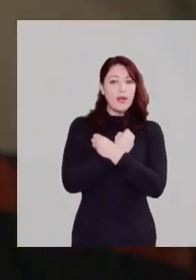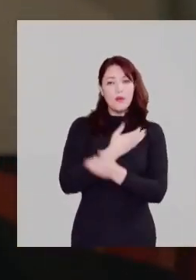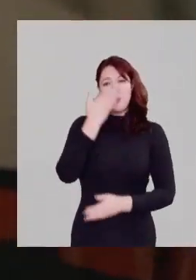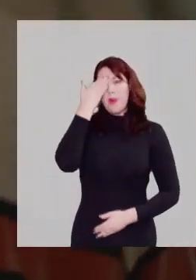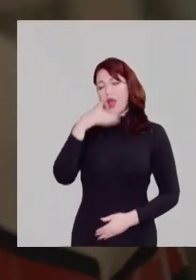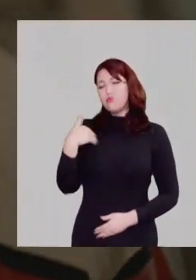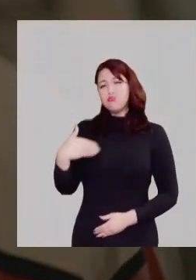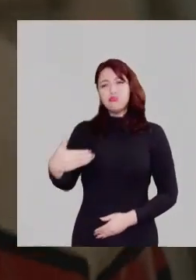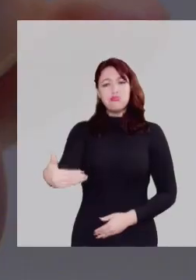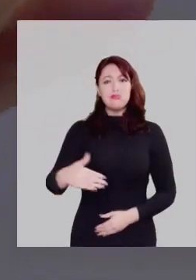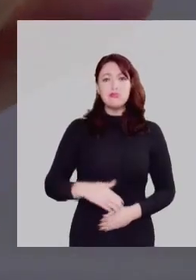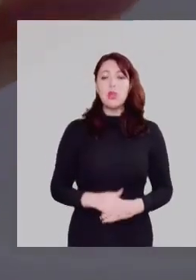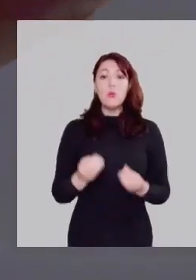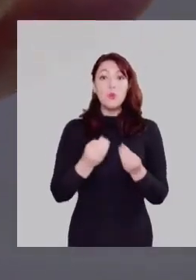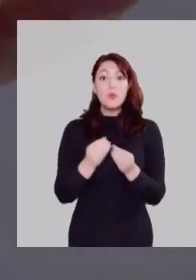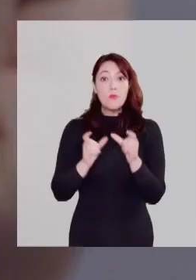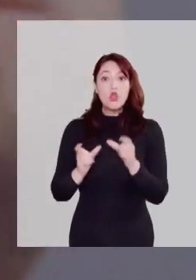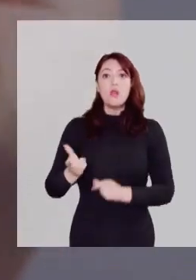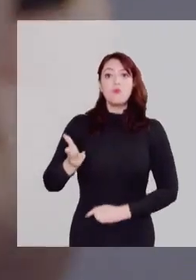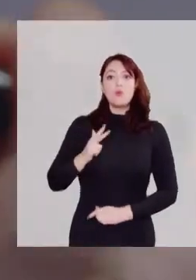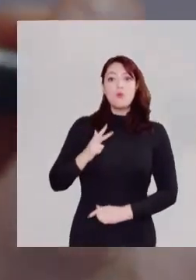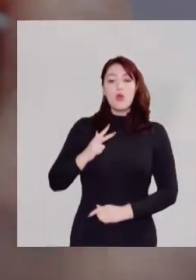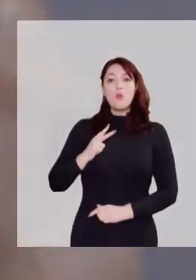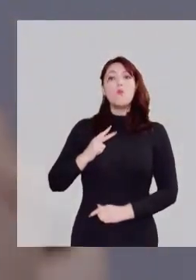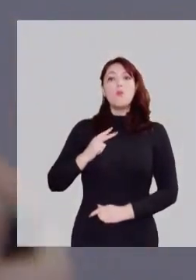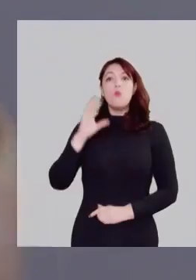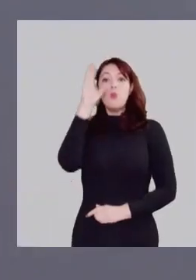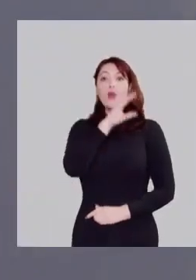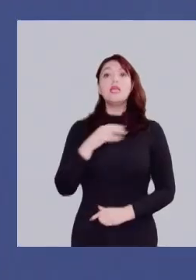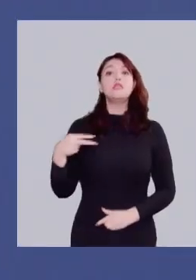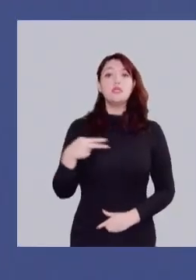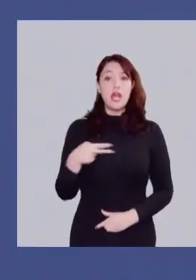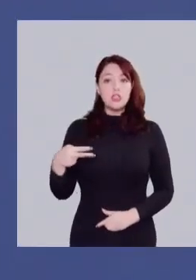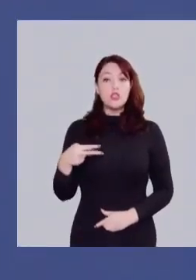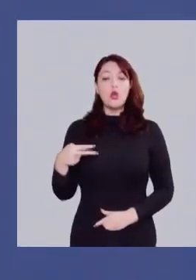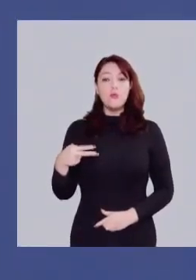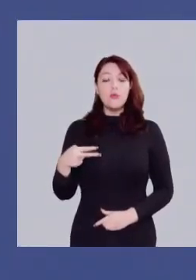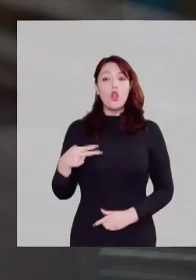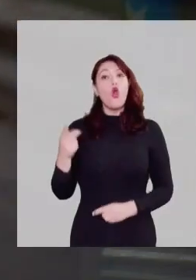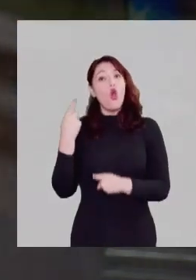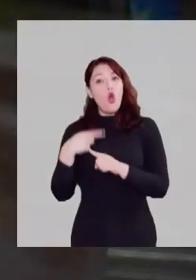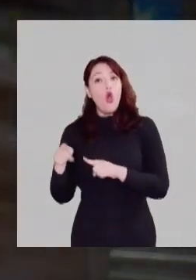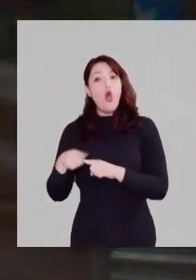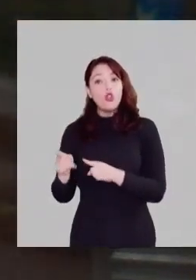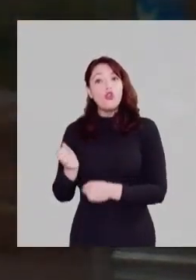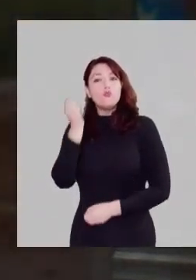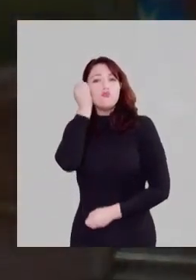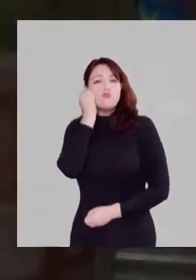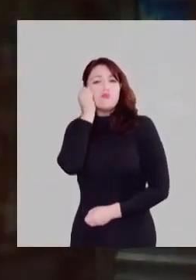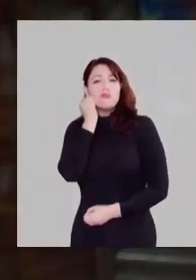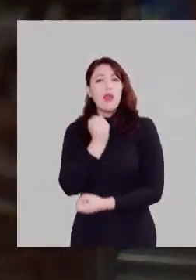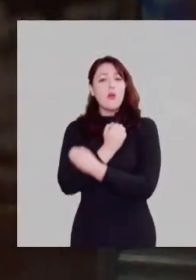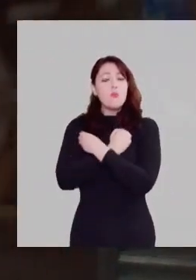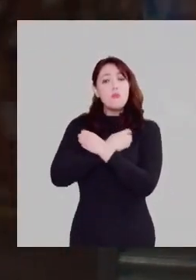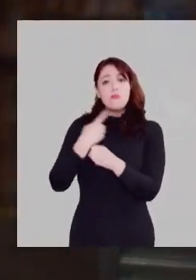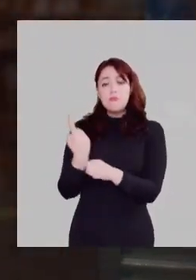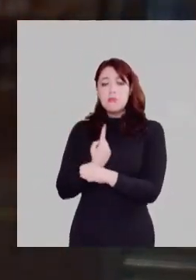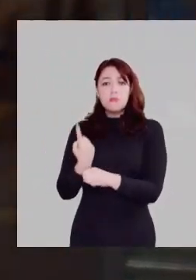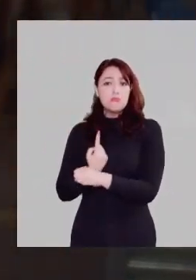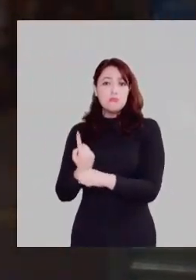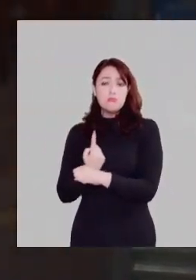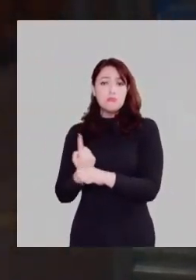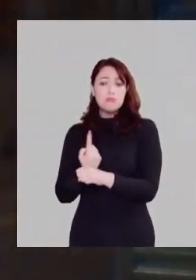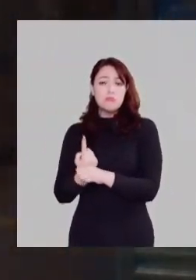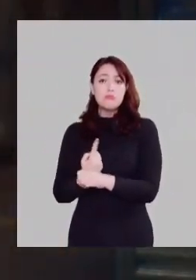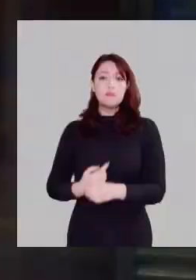siempre termina mal. Muchos de mis clientes buscan solo sexo. Pero hay muchos que buscan solo amor, cariño, charlar.